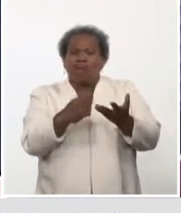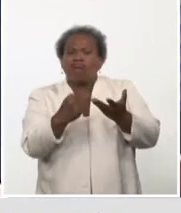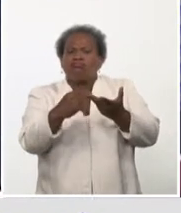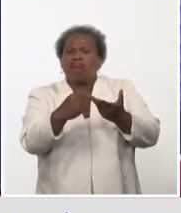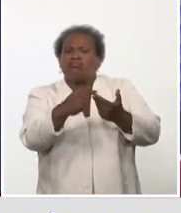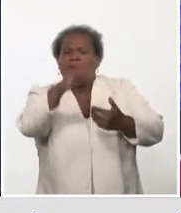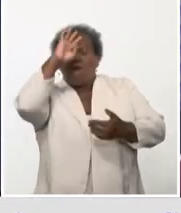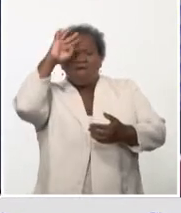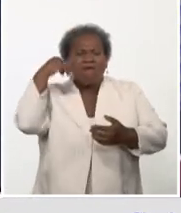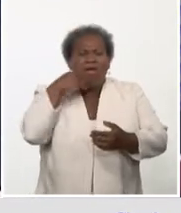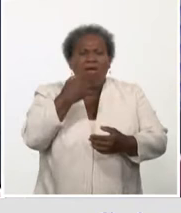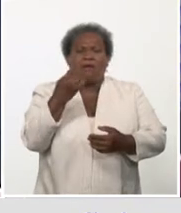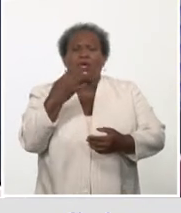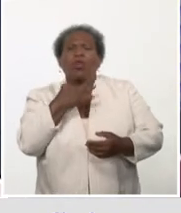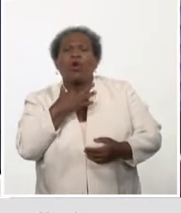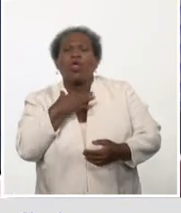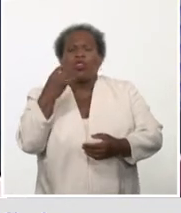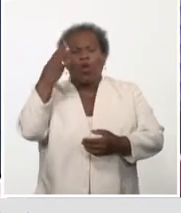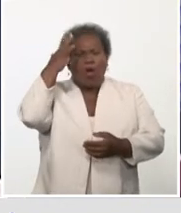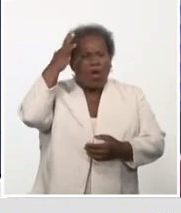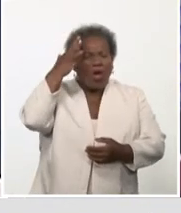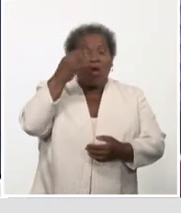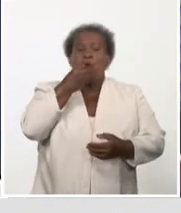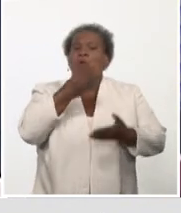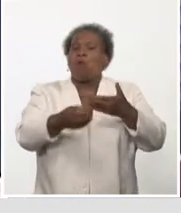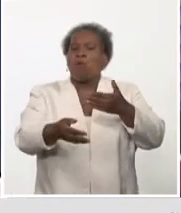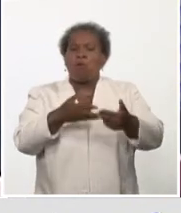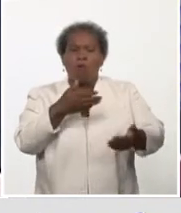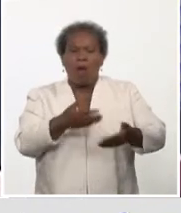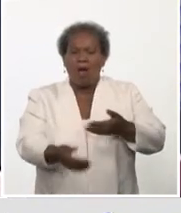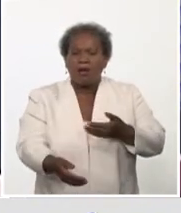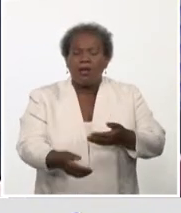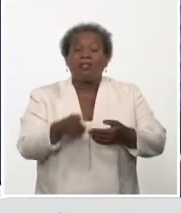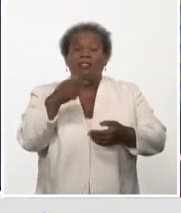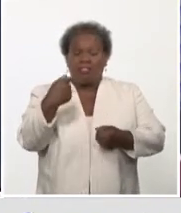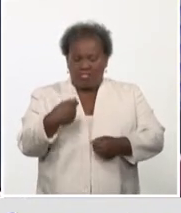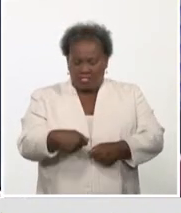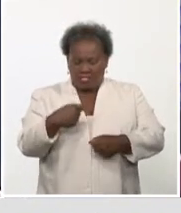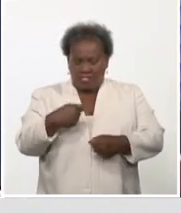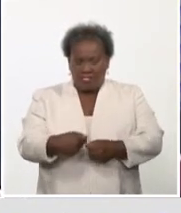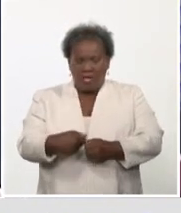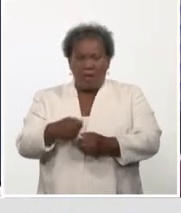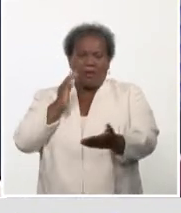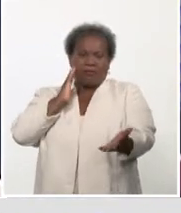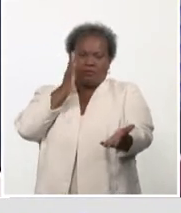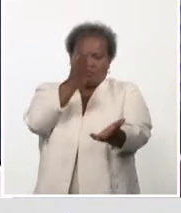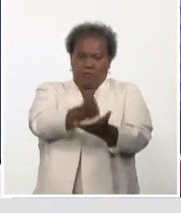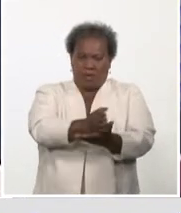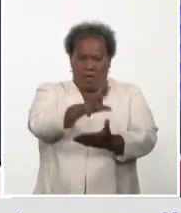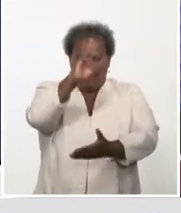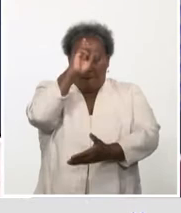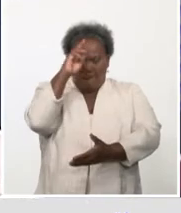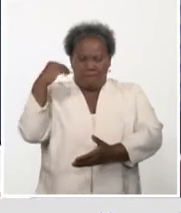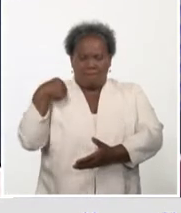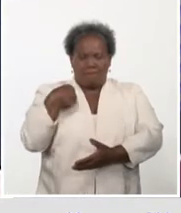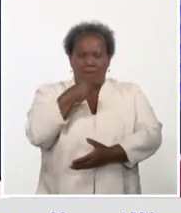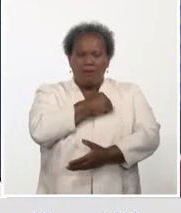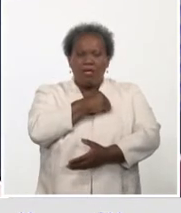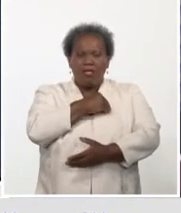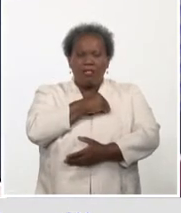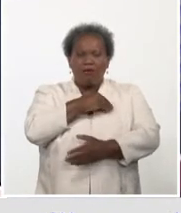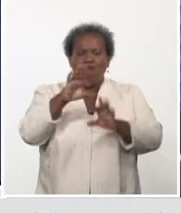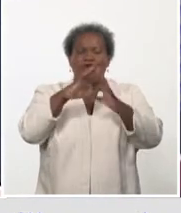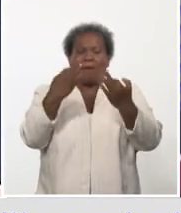más que ante cualquier síntoma debe comunicarse, debe acudirse al médico de la familia. Recordar que esa es la primera